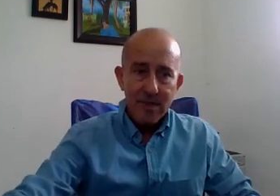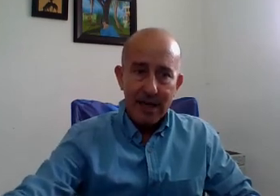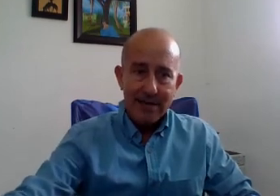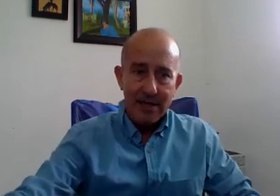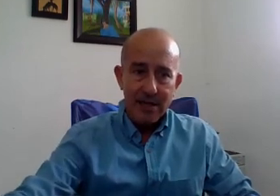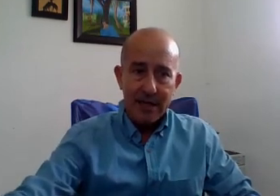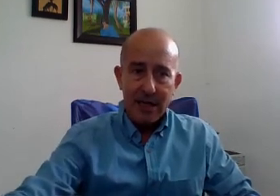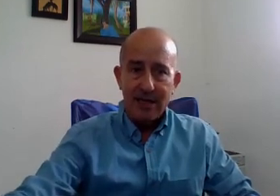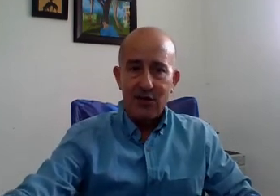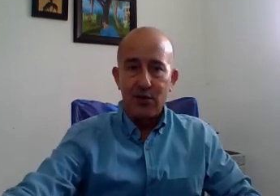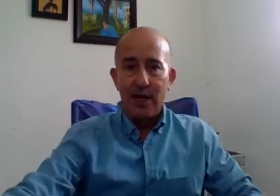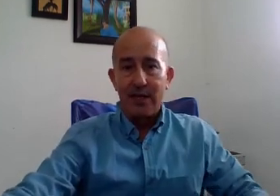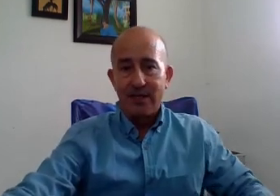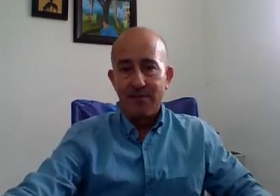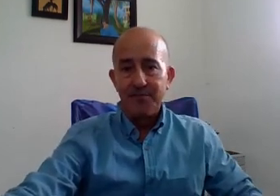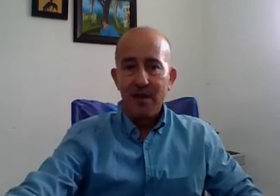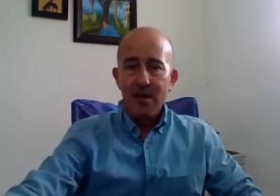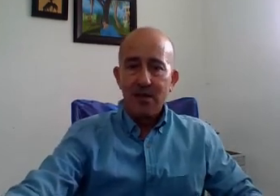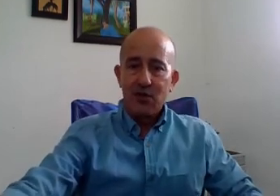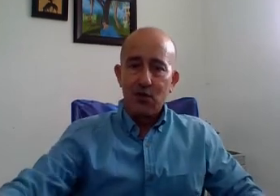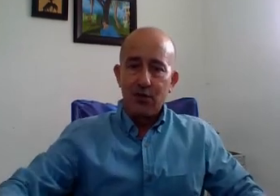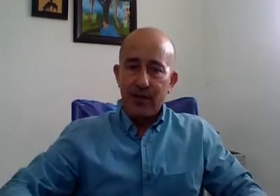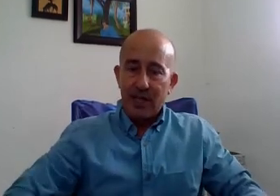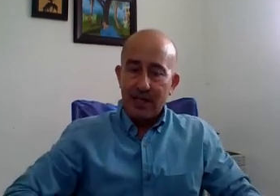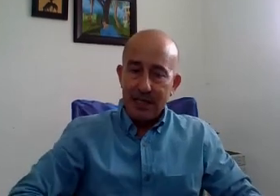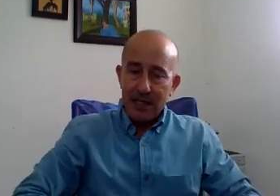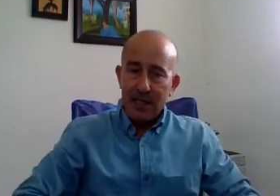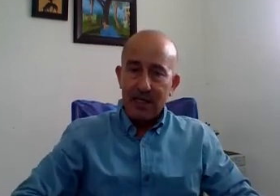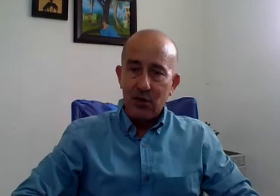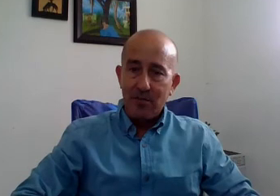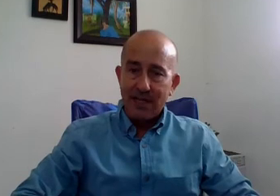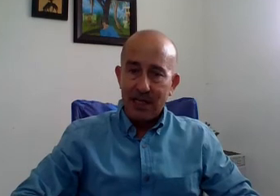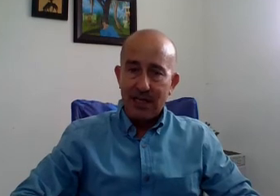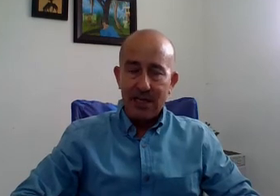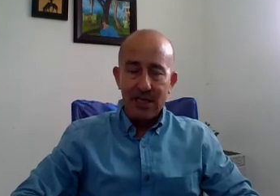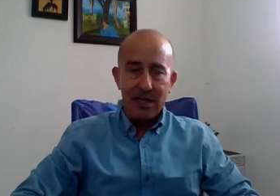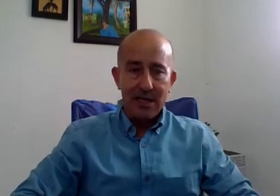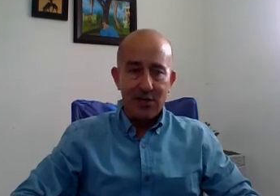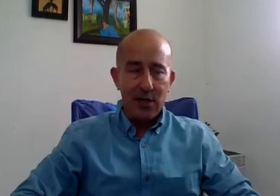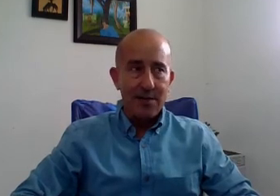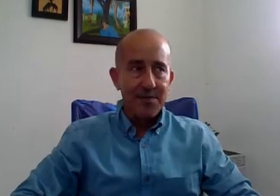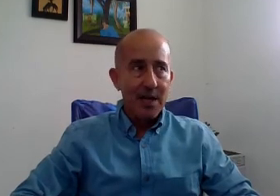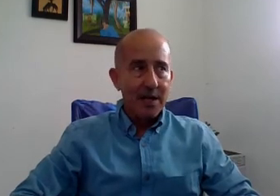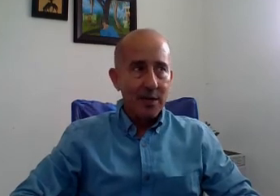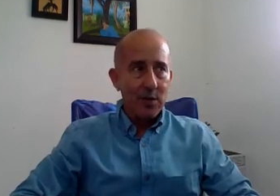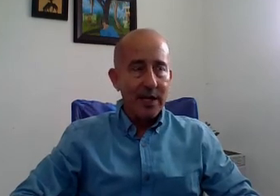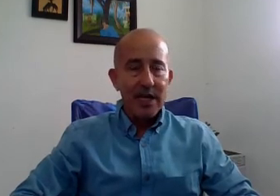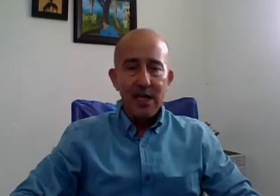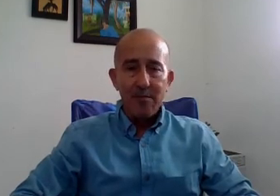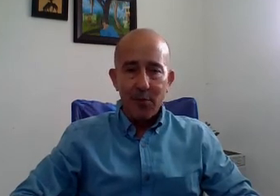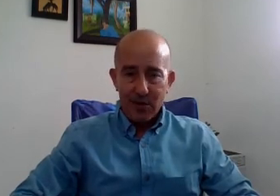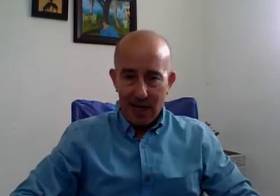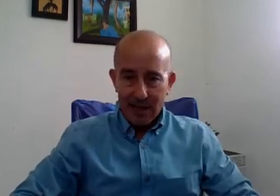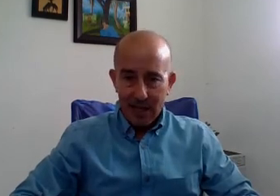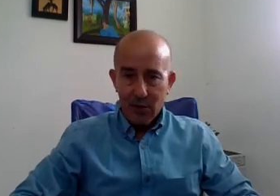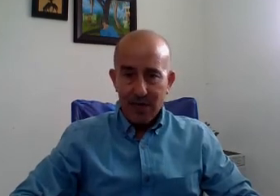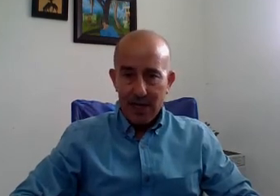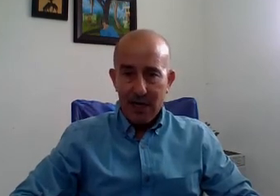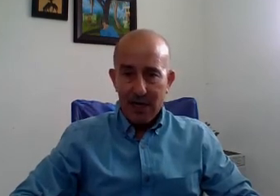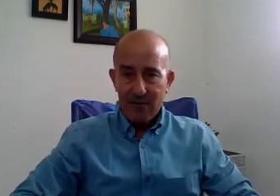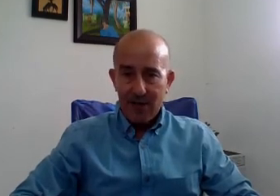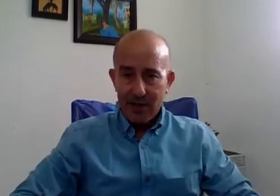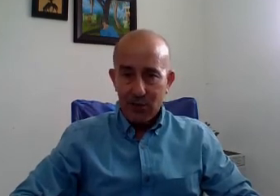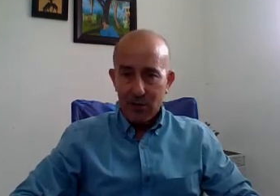De las señas relacionadas. Nuestra siguiente lección va a ser las señas relacionadas. Recuerden, importante